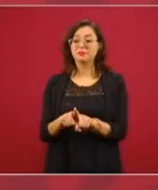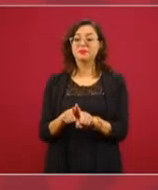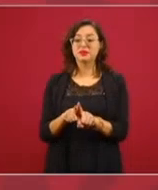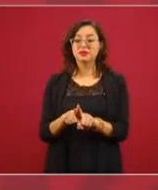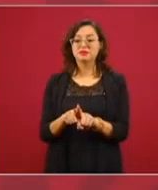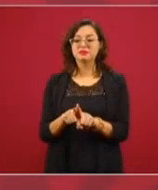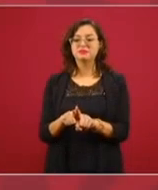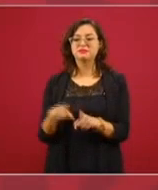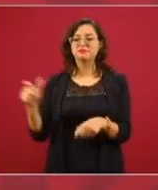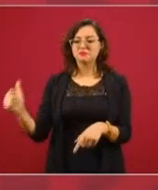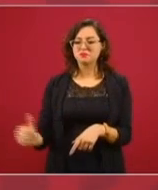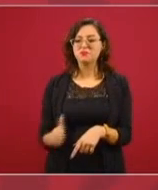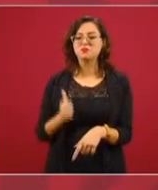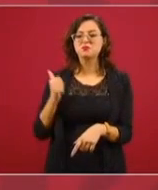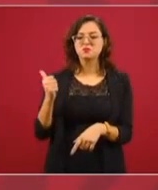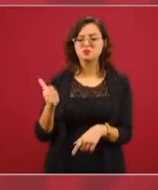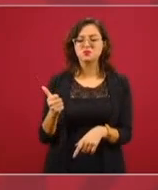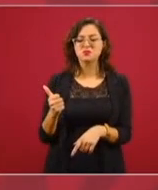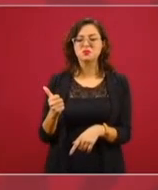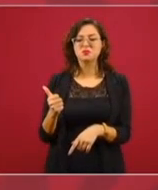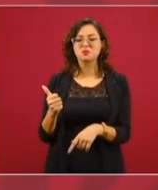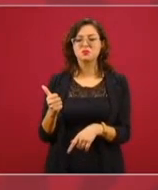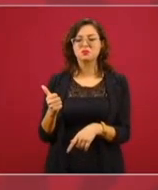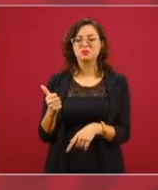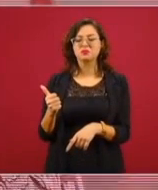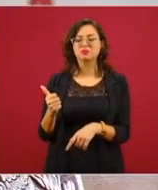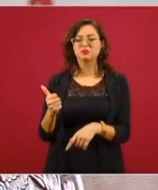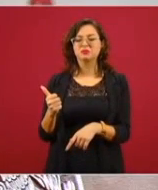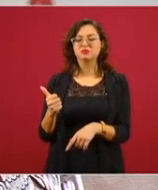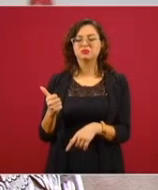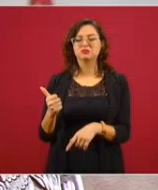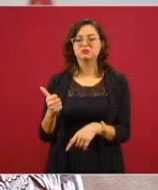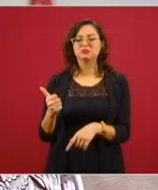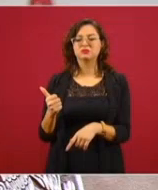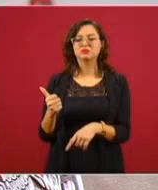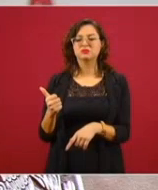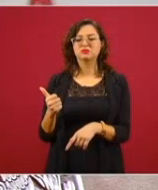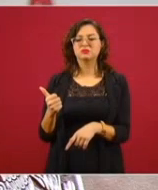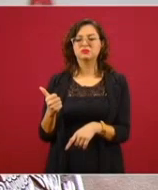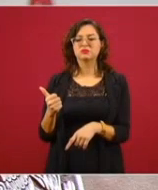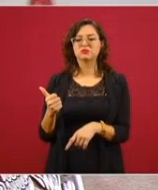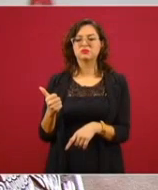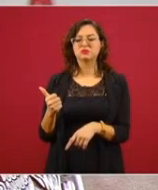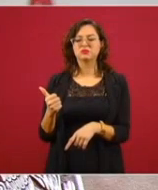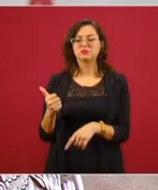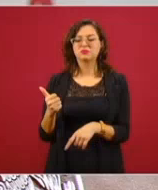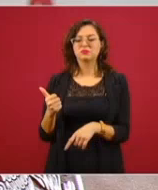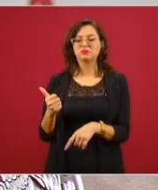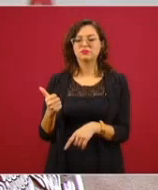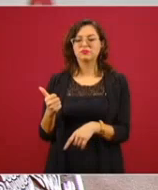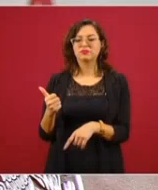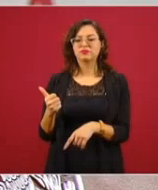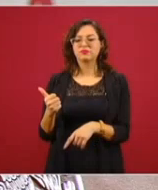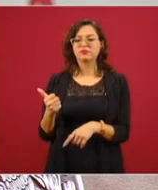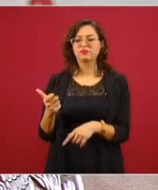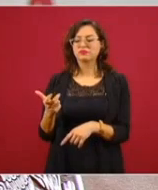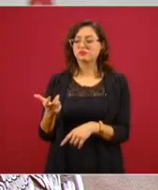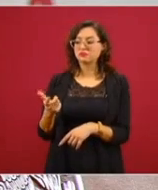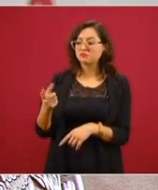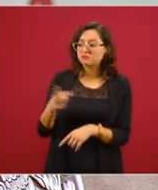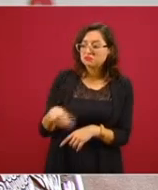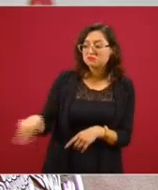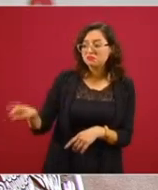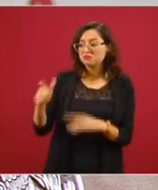recuperar lo mal habido,